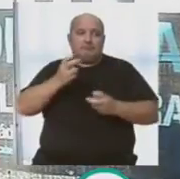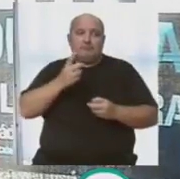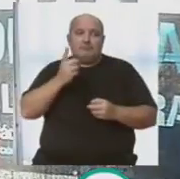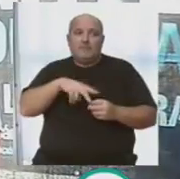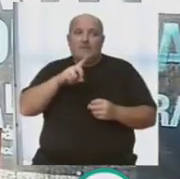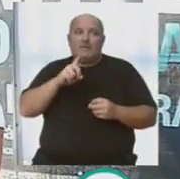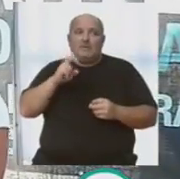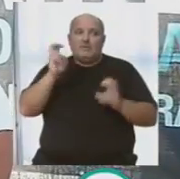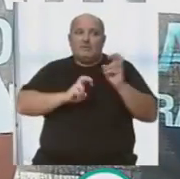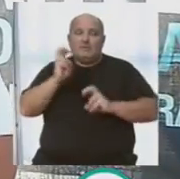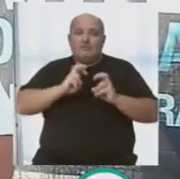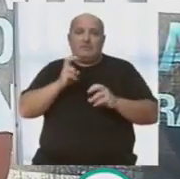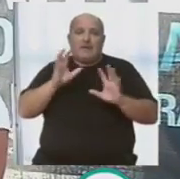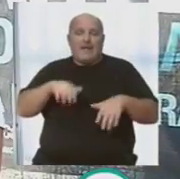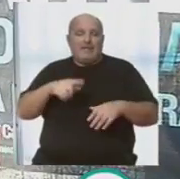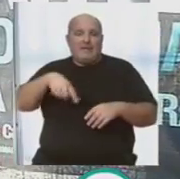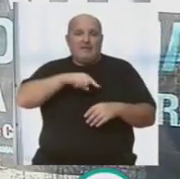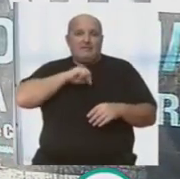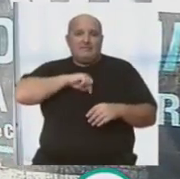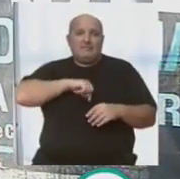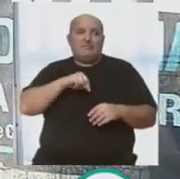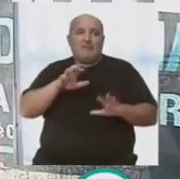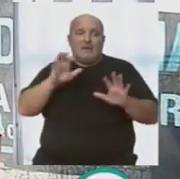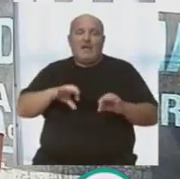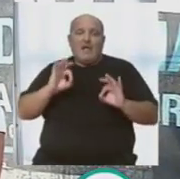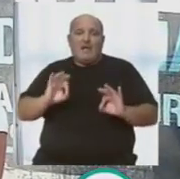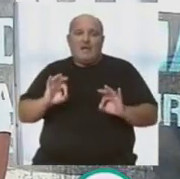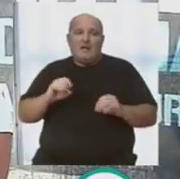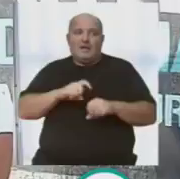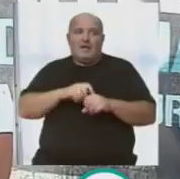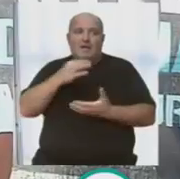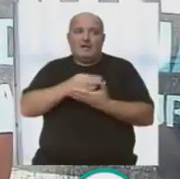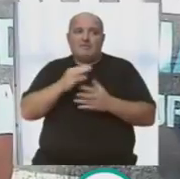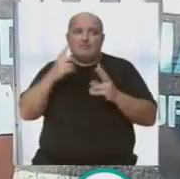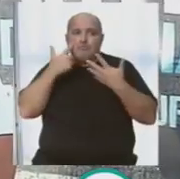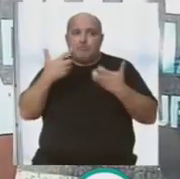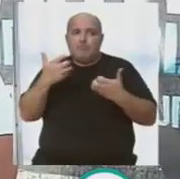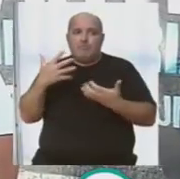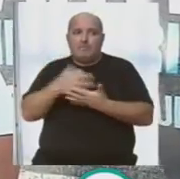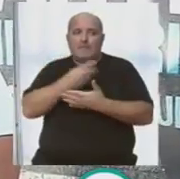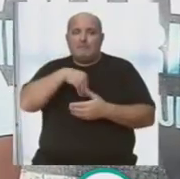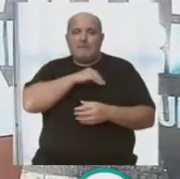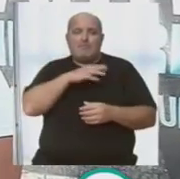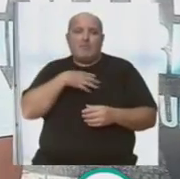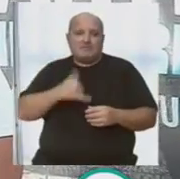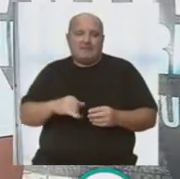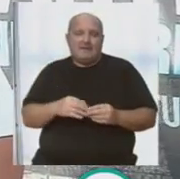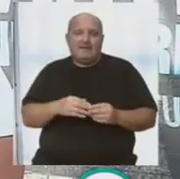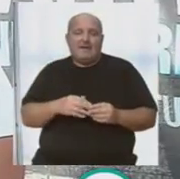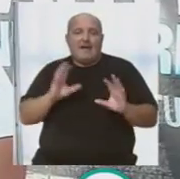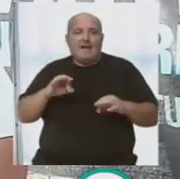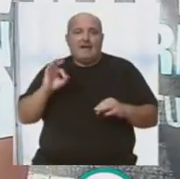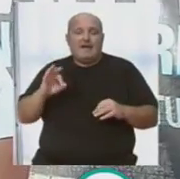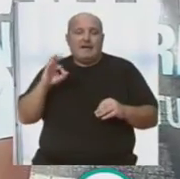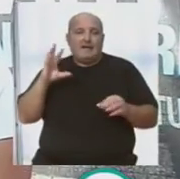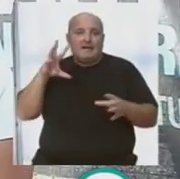no olviden que están en Cádiz. Y que Cádiz es la síntesis de todas las Españas posibles. Cádiz